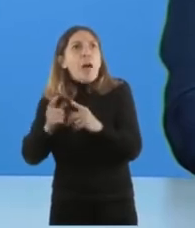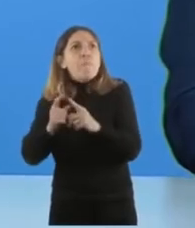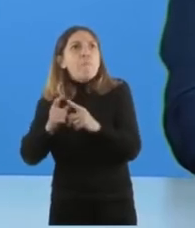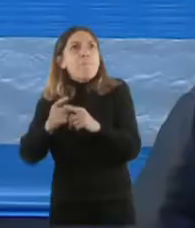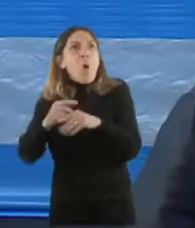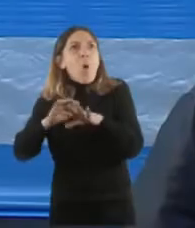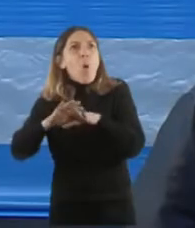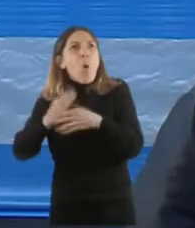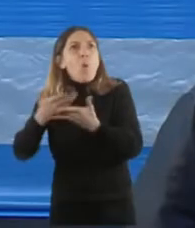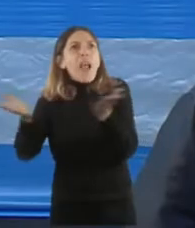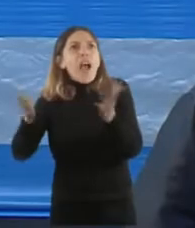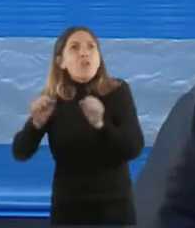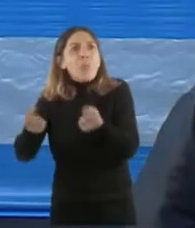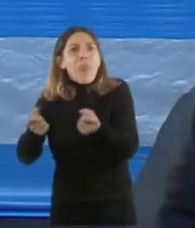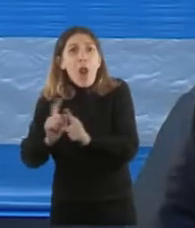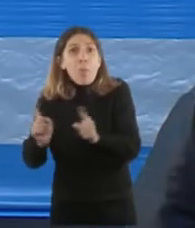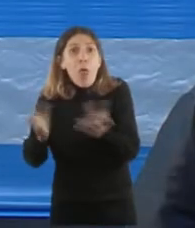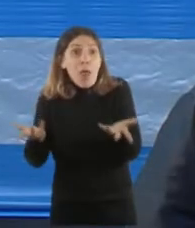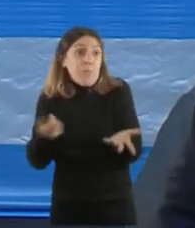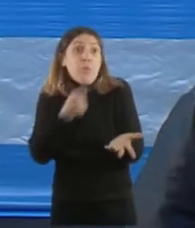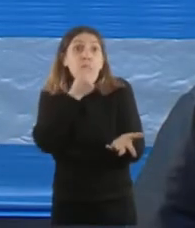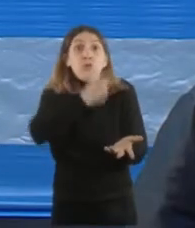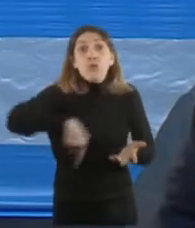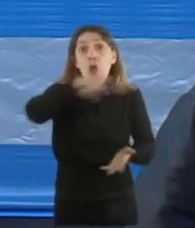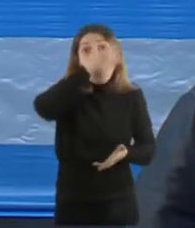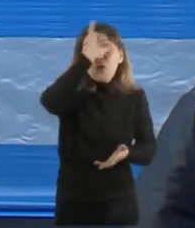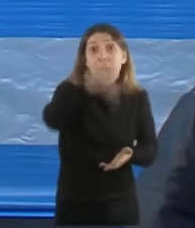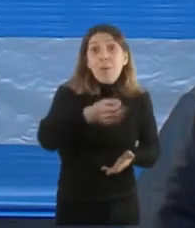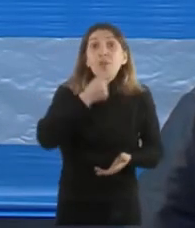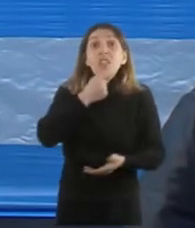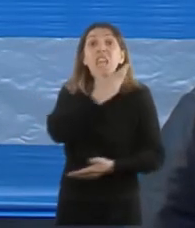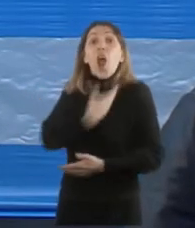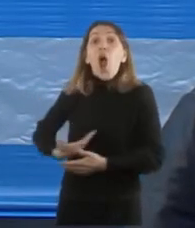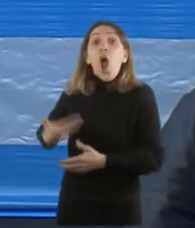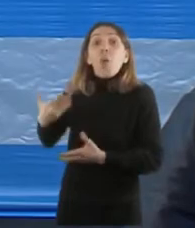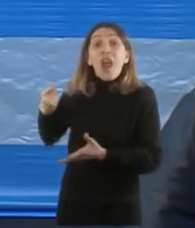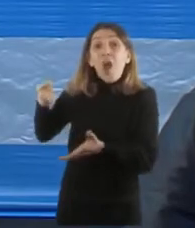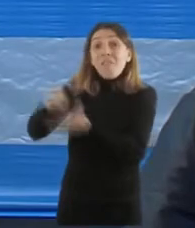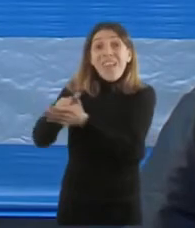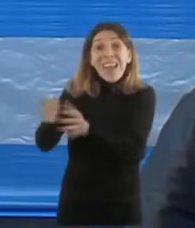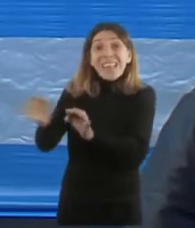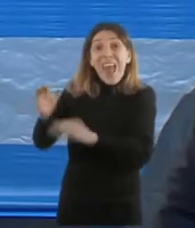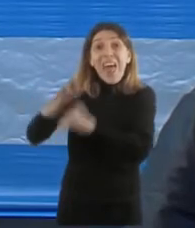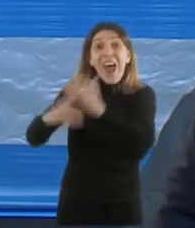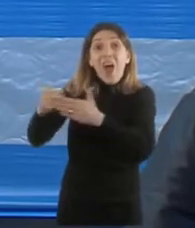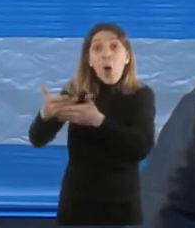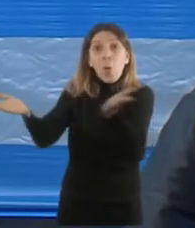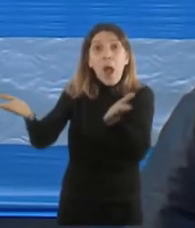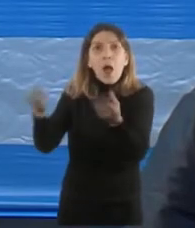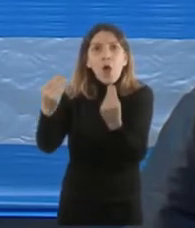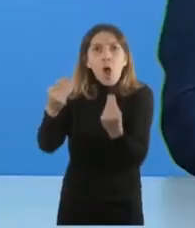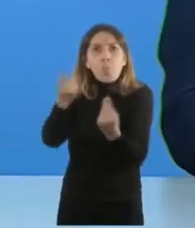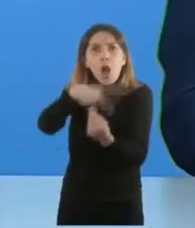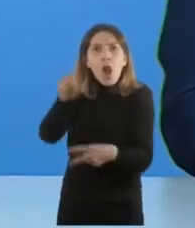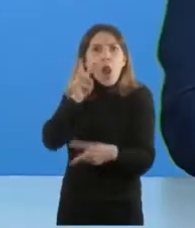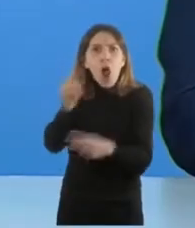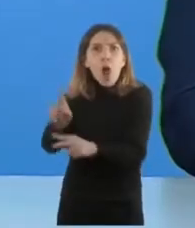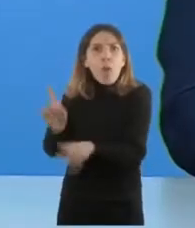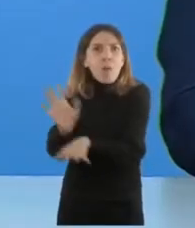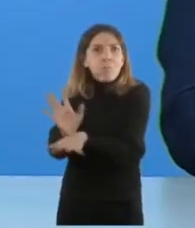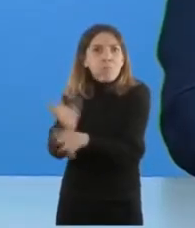es un gobierno que frente a la gente no tiene capacidad de mostrar desarrollo, y entonces